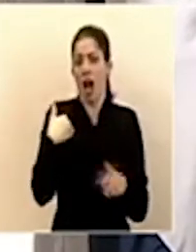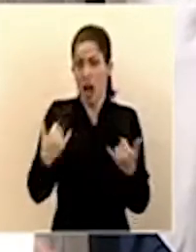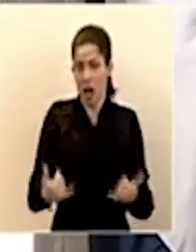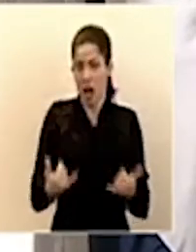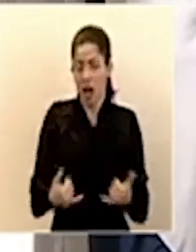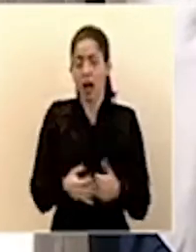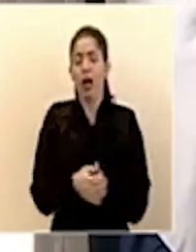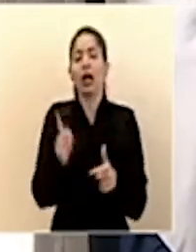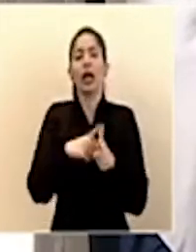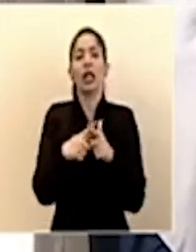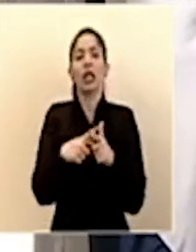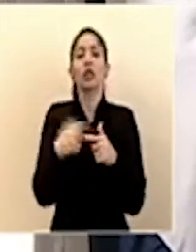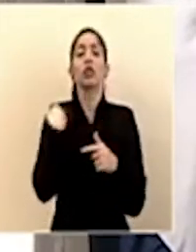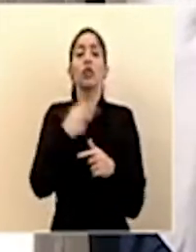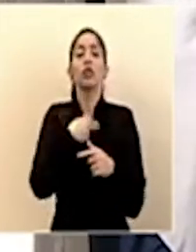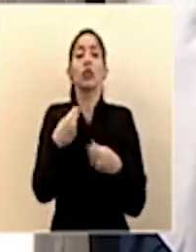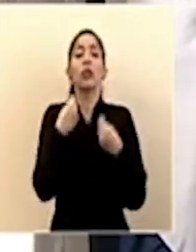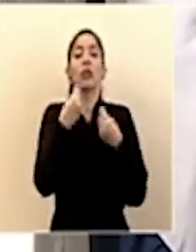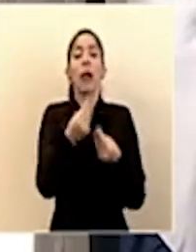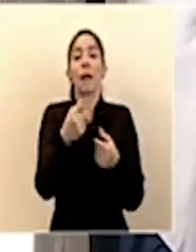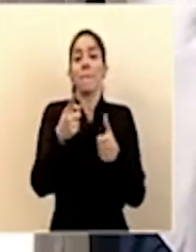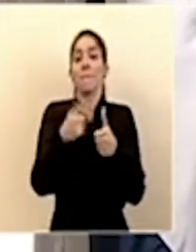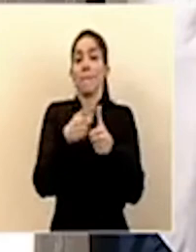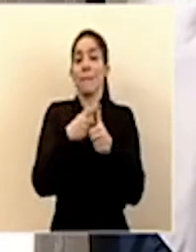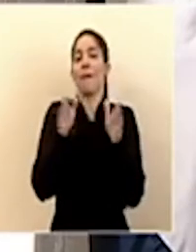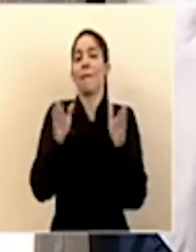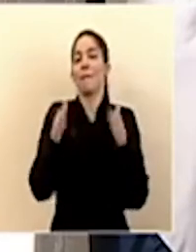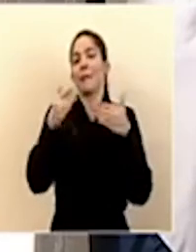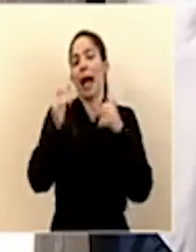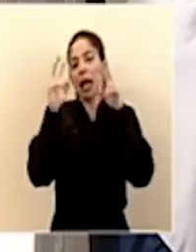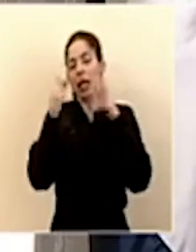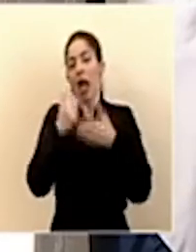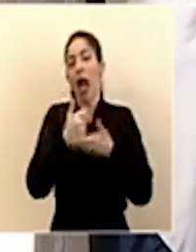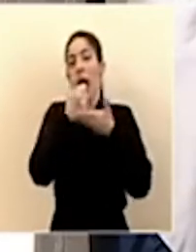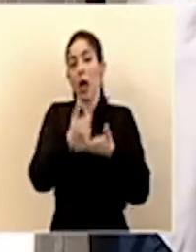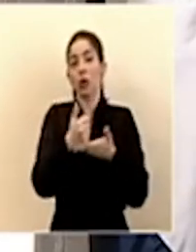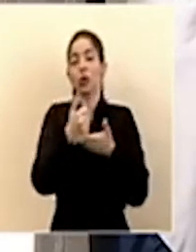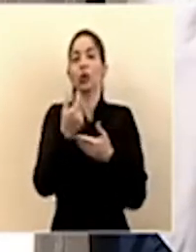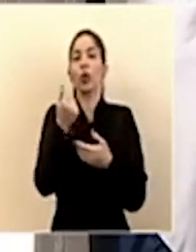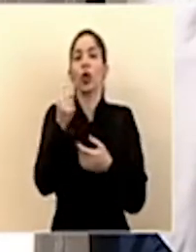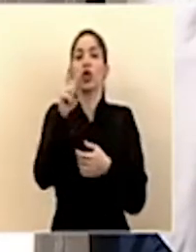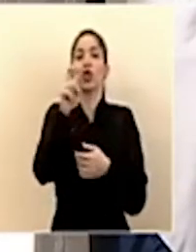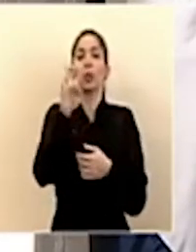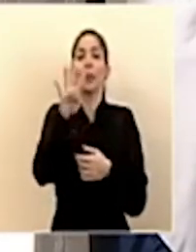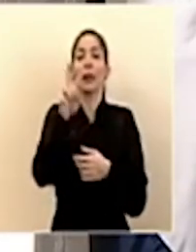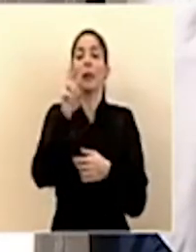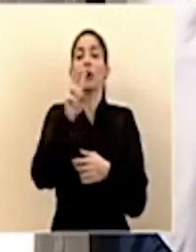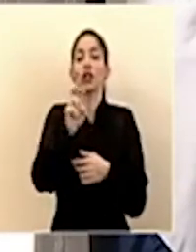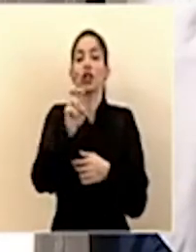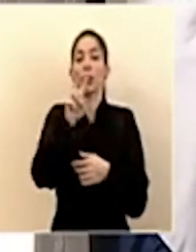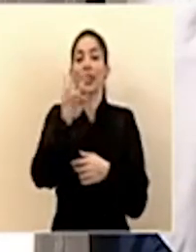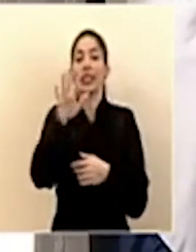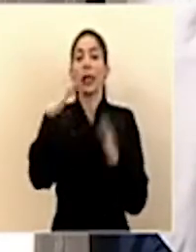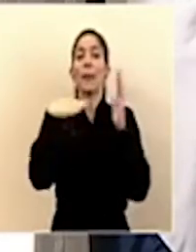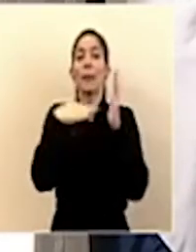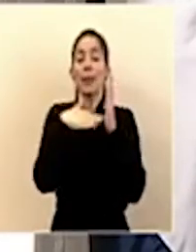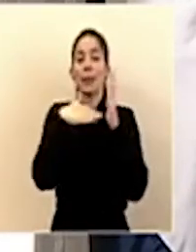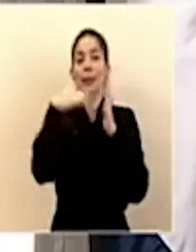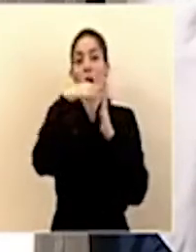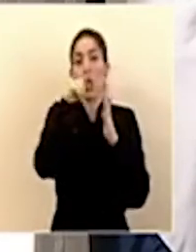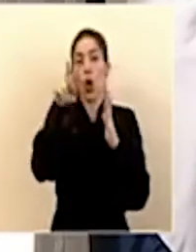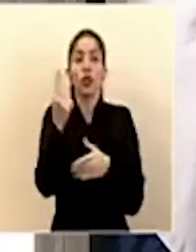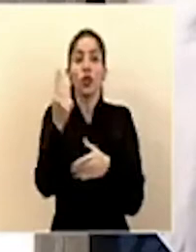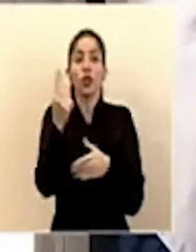En estaríamos entregando un primer paquete de ayudas por un concepto de 225 mil millones de colones, que lo que